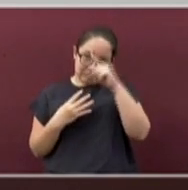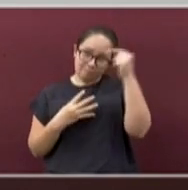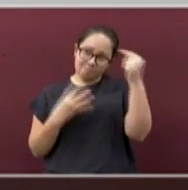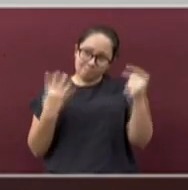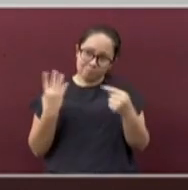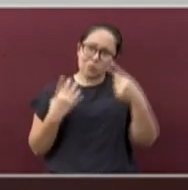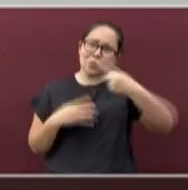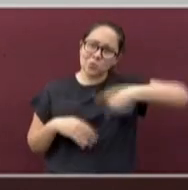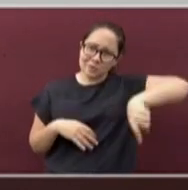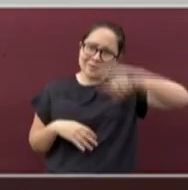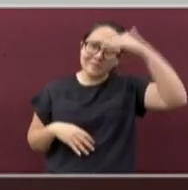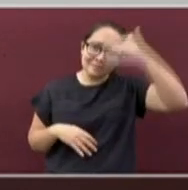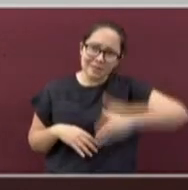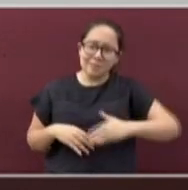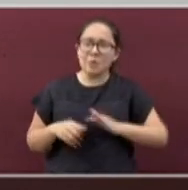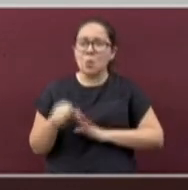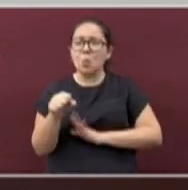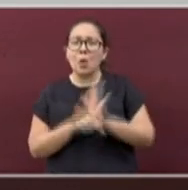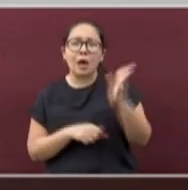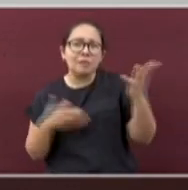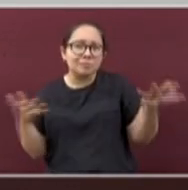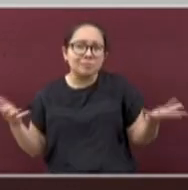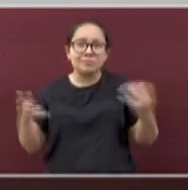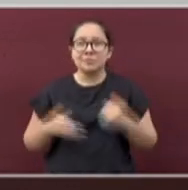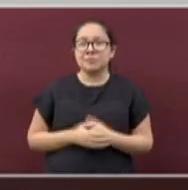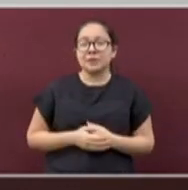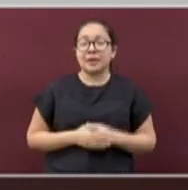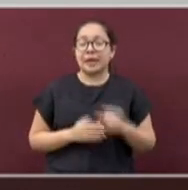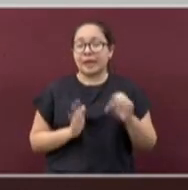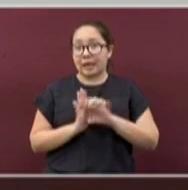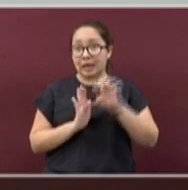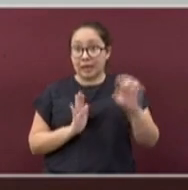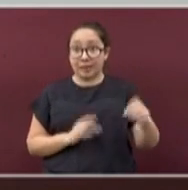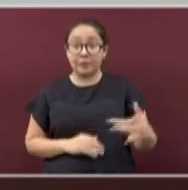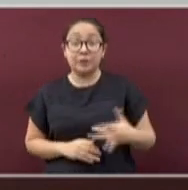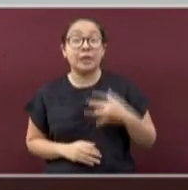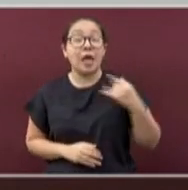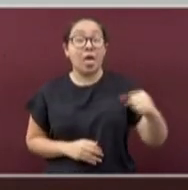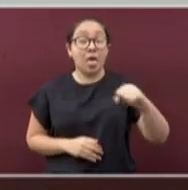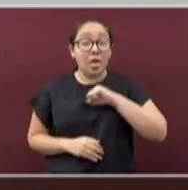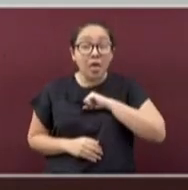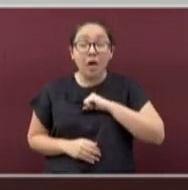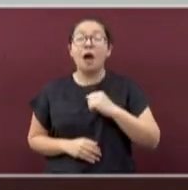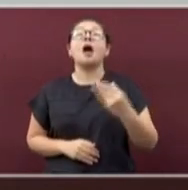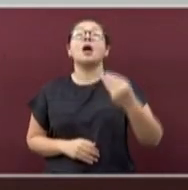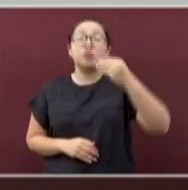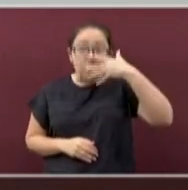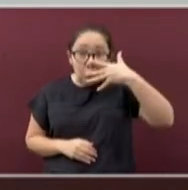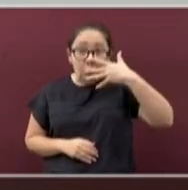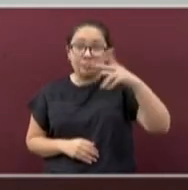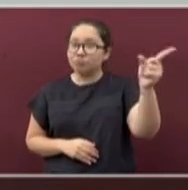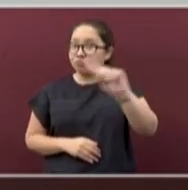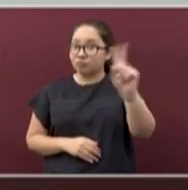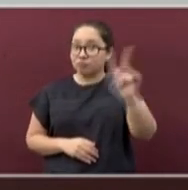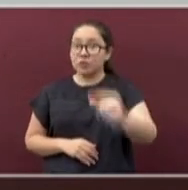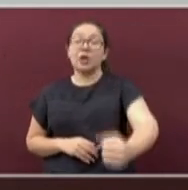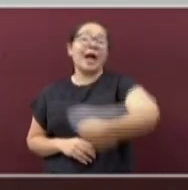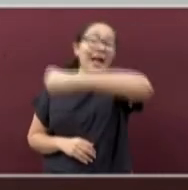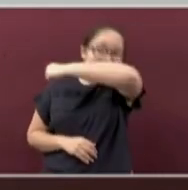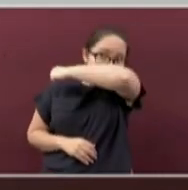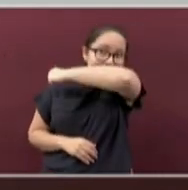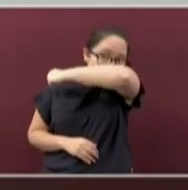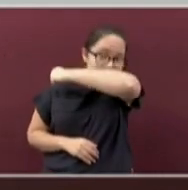ya conoce. Como por ejemplo, al toser y estornudar, cúbrase con un pañuelo,